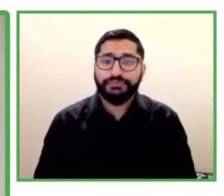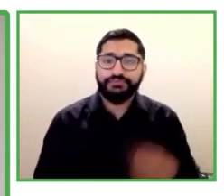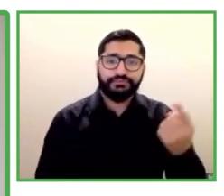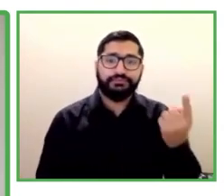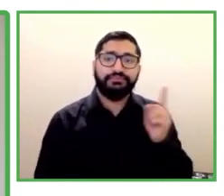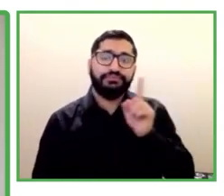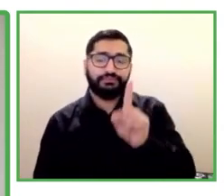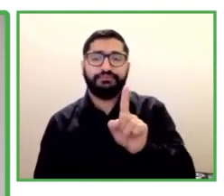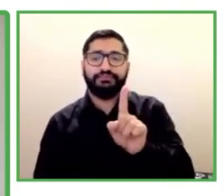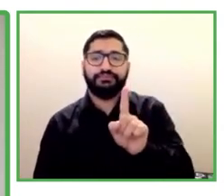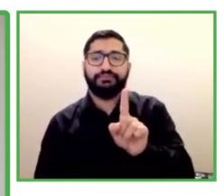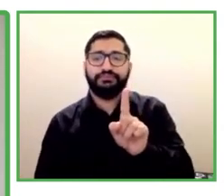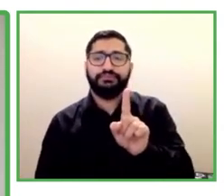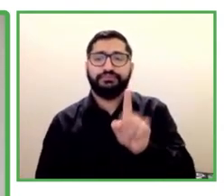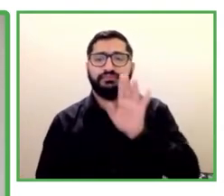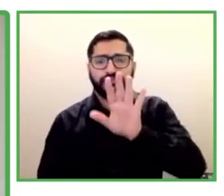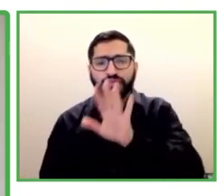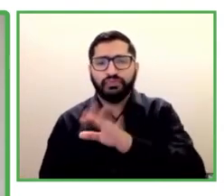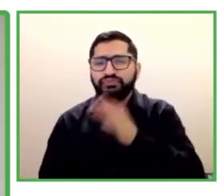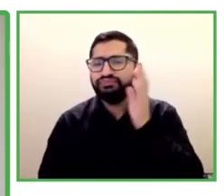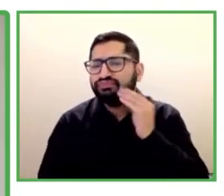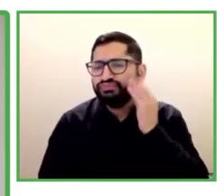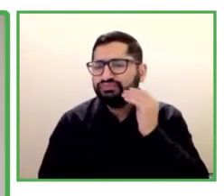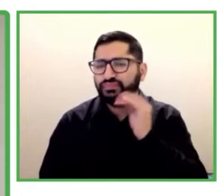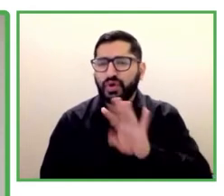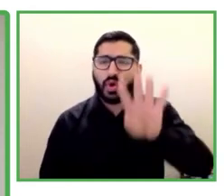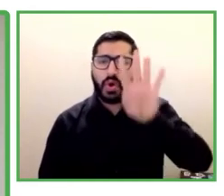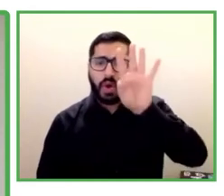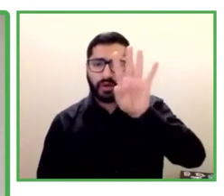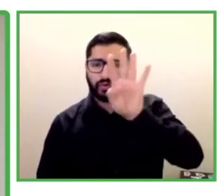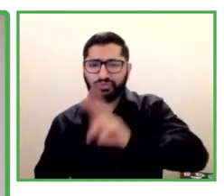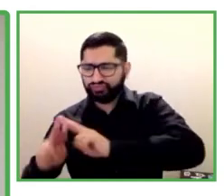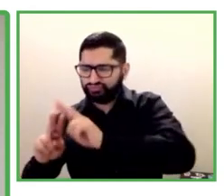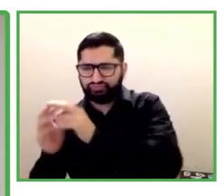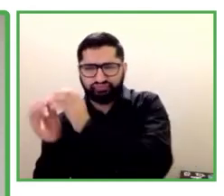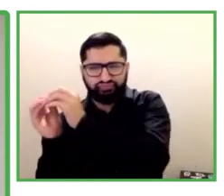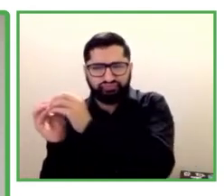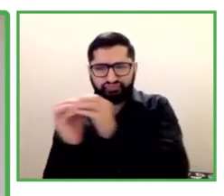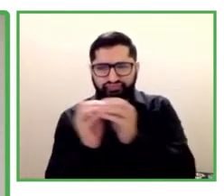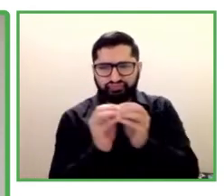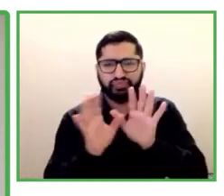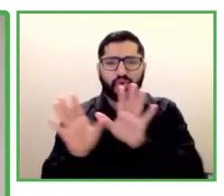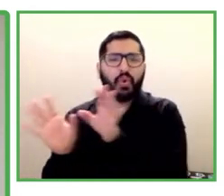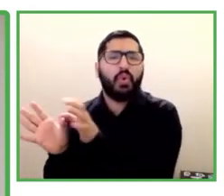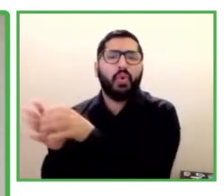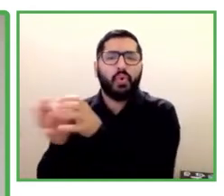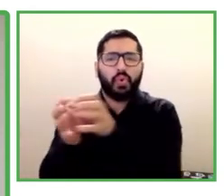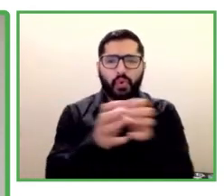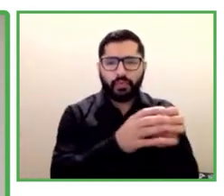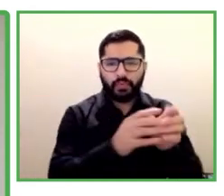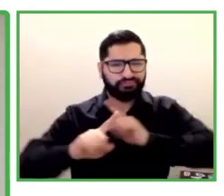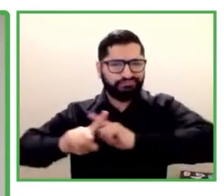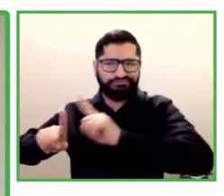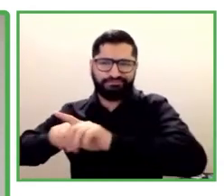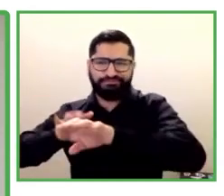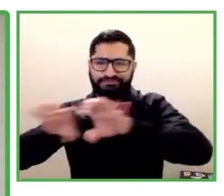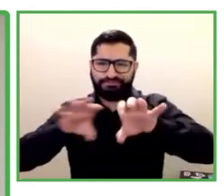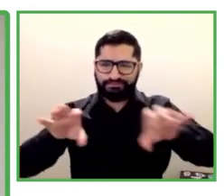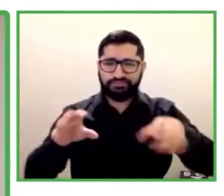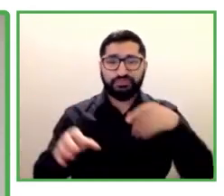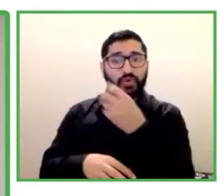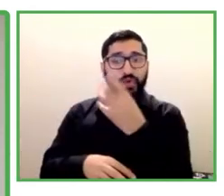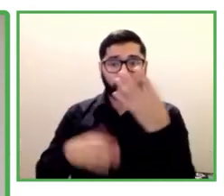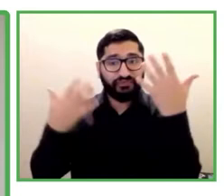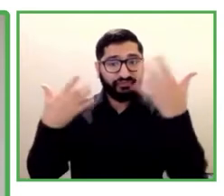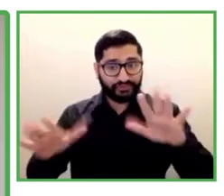de cuatro organizaciones que ya han participado en nuestro programa y que tienen actividad en Latinoamérica